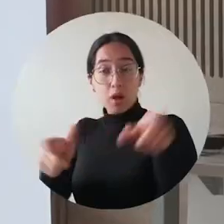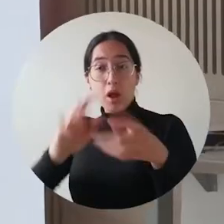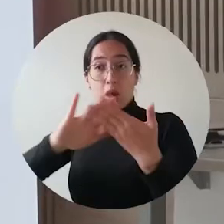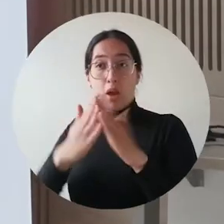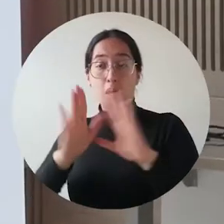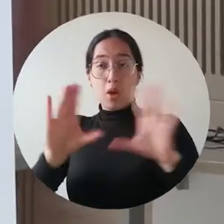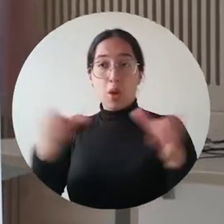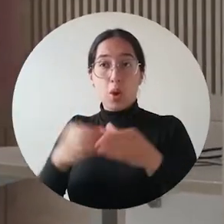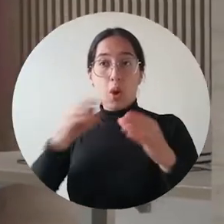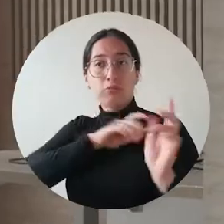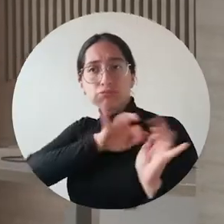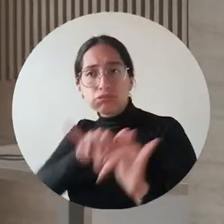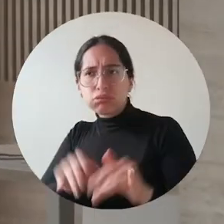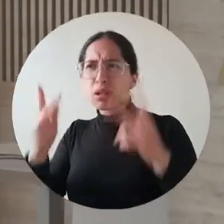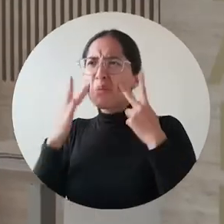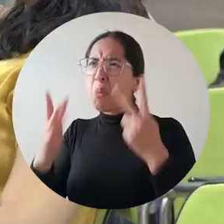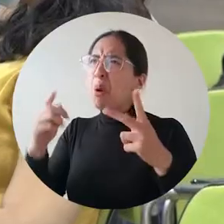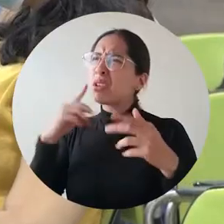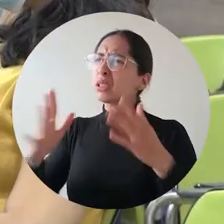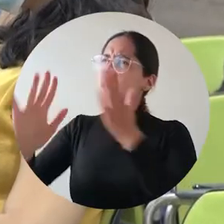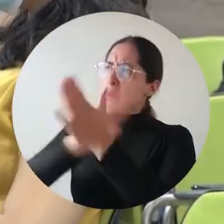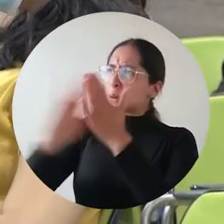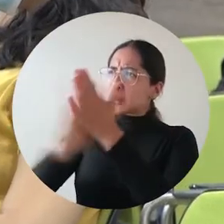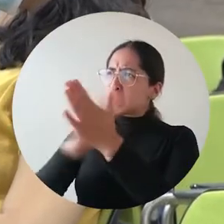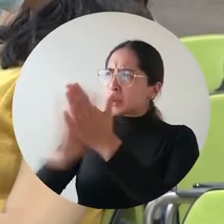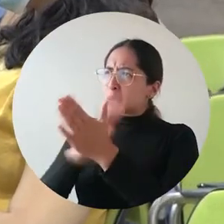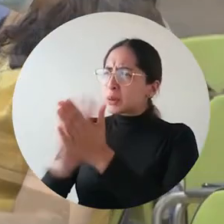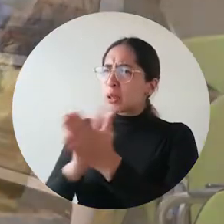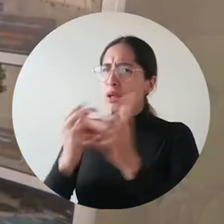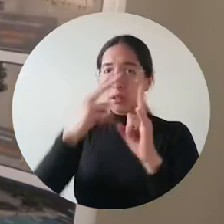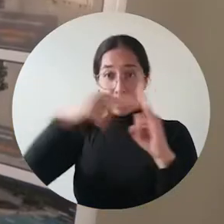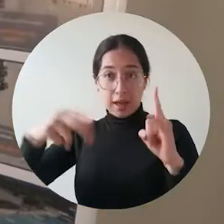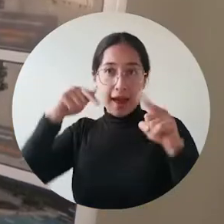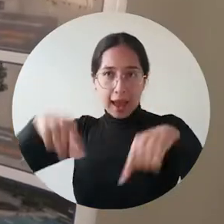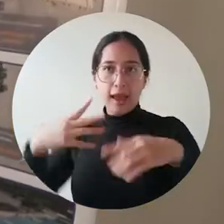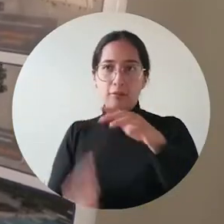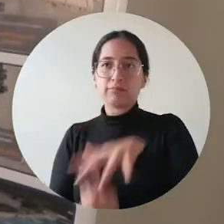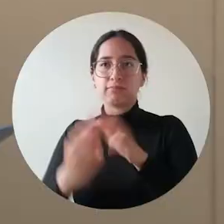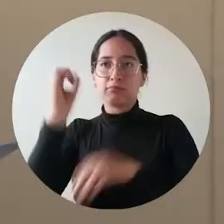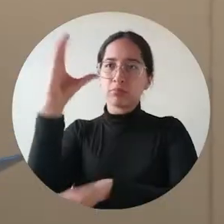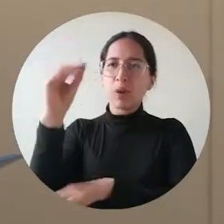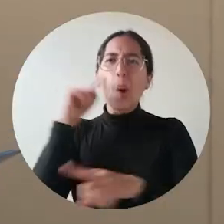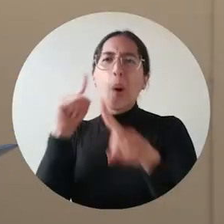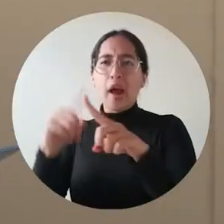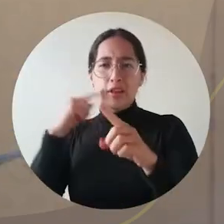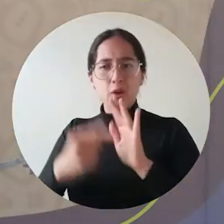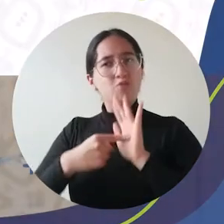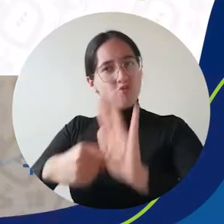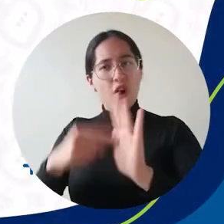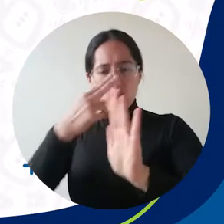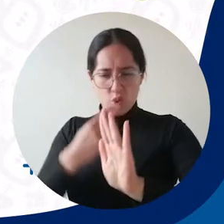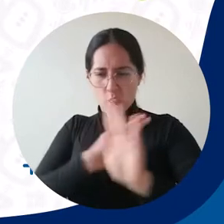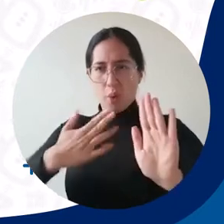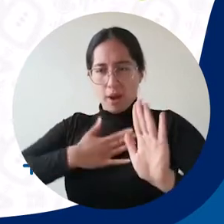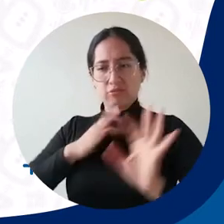interesadas en este espacio de conocimiento que creó la Alma Mater en su compromiso sostenible con el territorio.